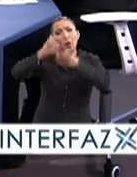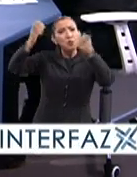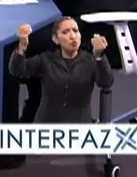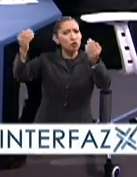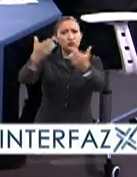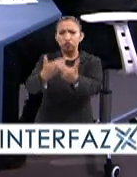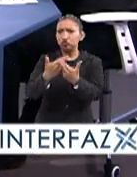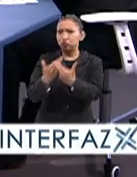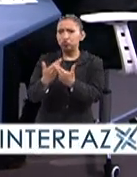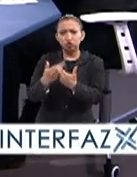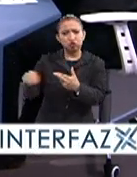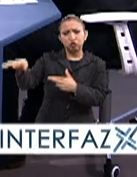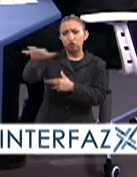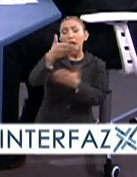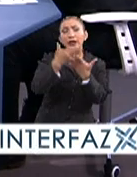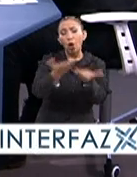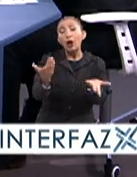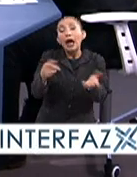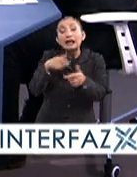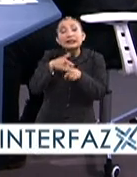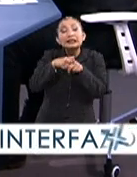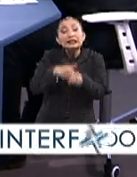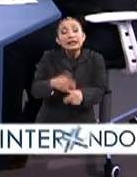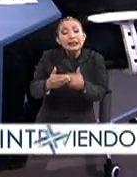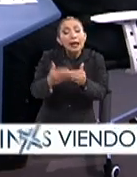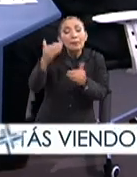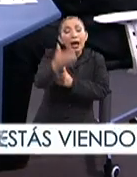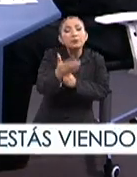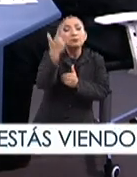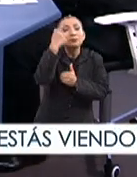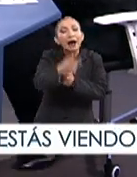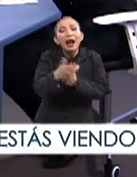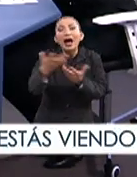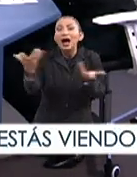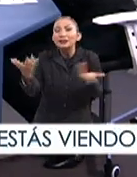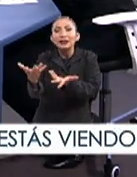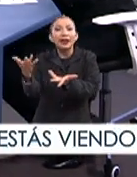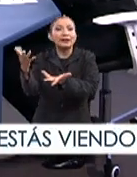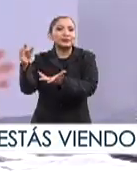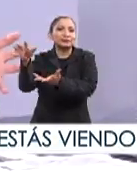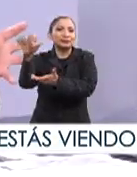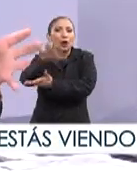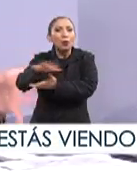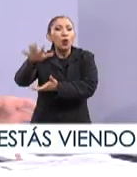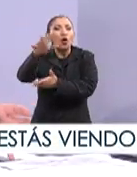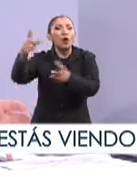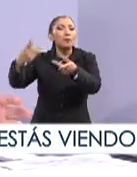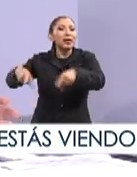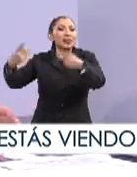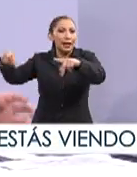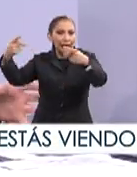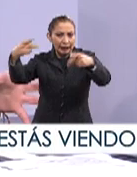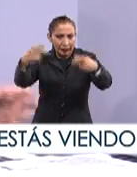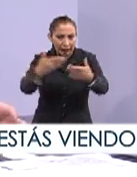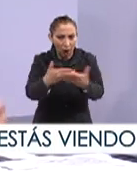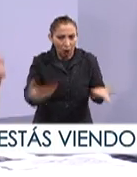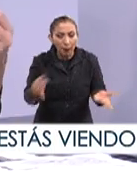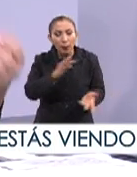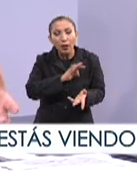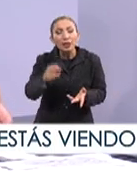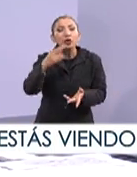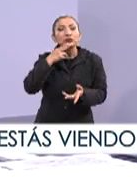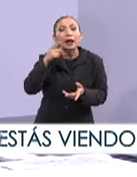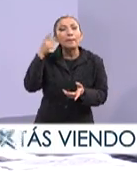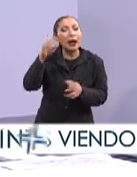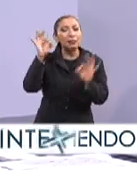gran escala. Y ahora están en el proceso de ya llevarlo a un ámbito comercial, a un ámbito donde pueda